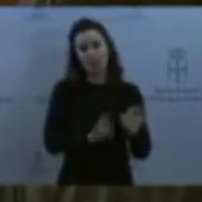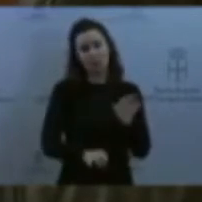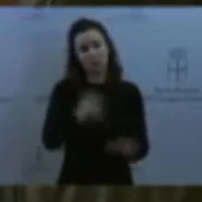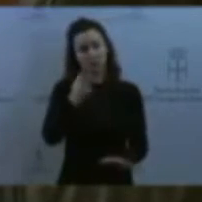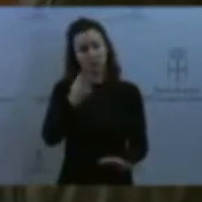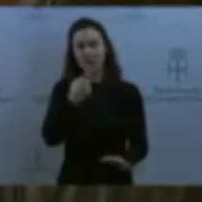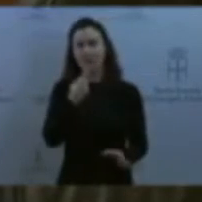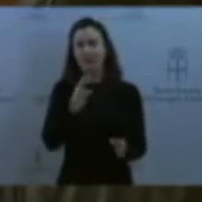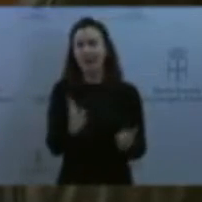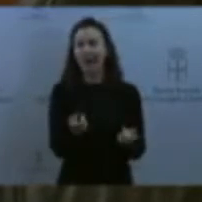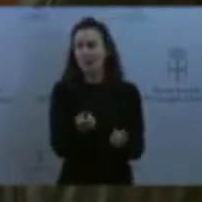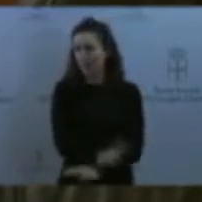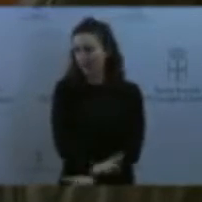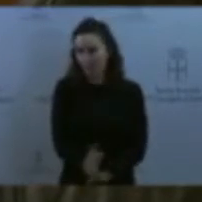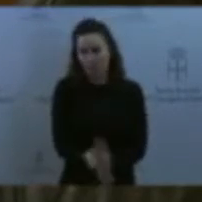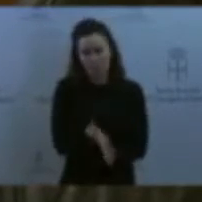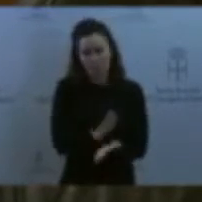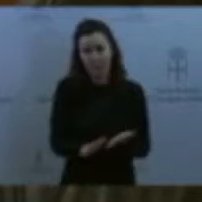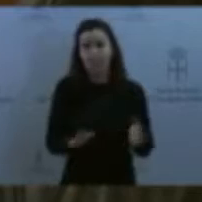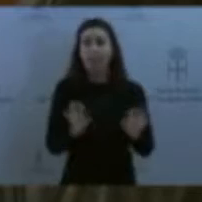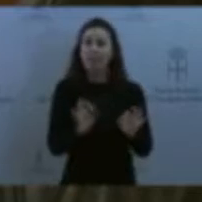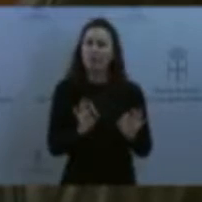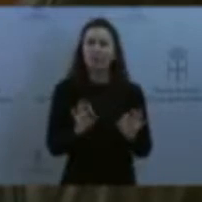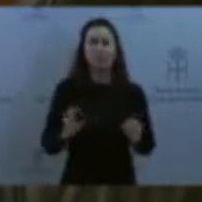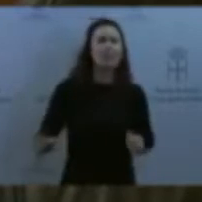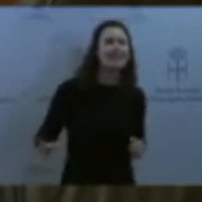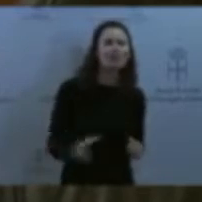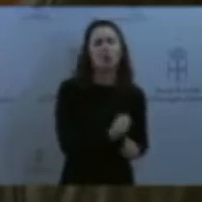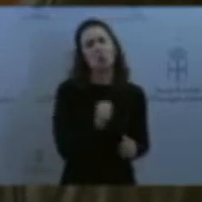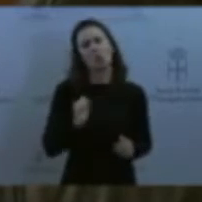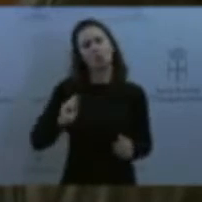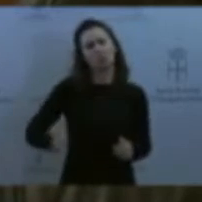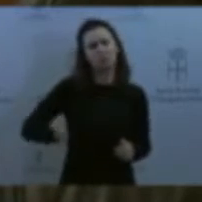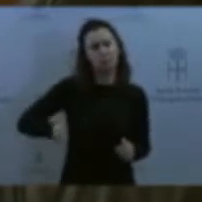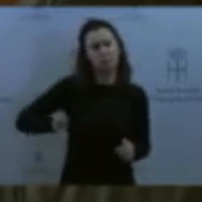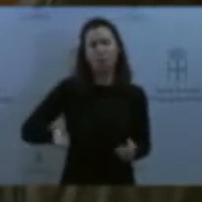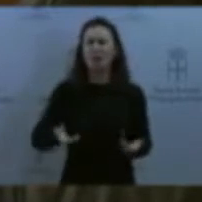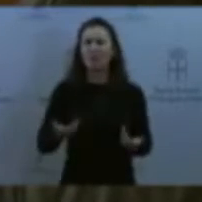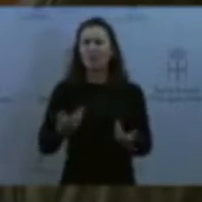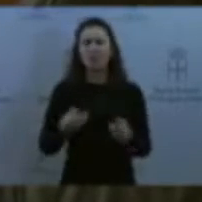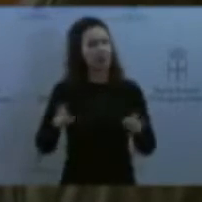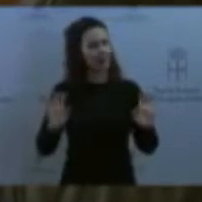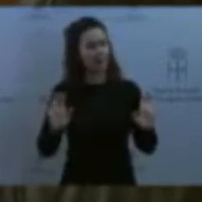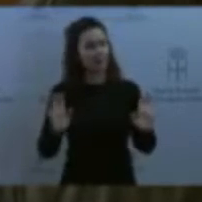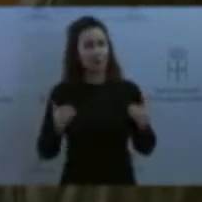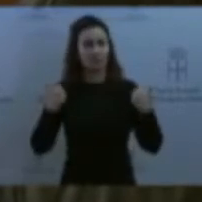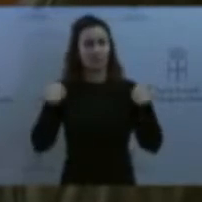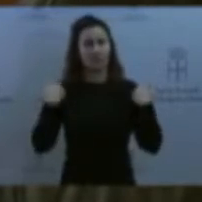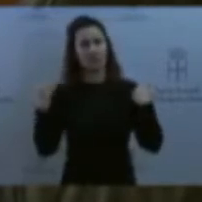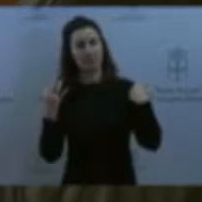debe judicializarse o no todo debe considerarse responsabilidad penal, no todo. Hay otro tipo de